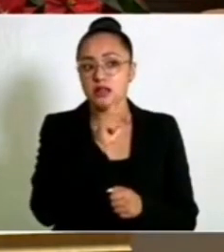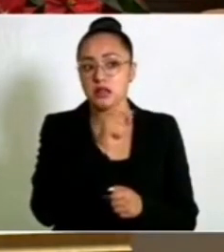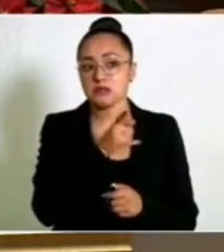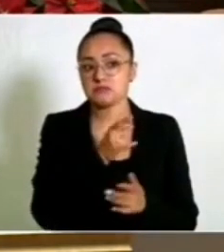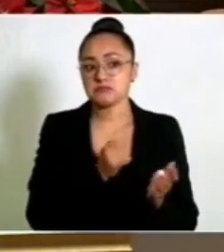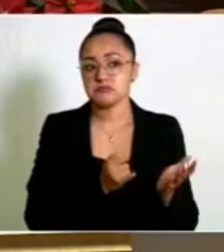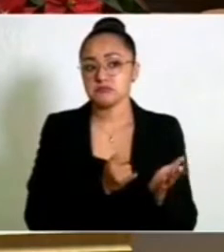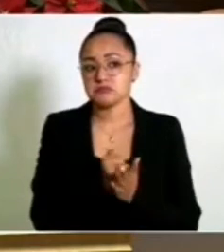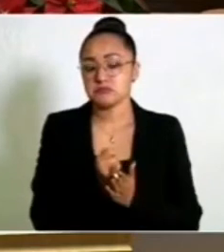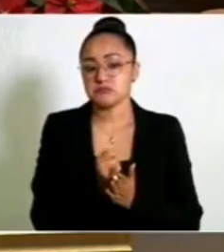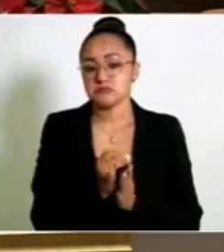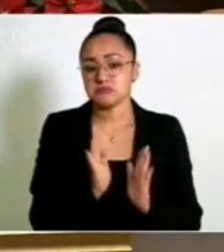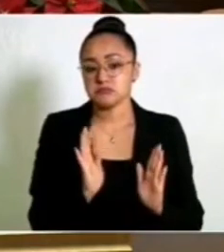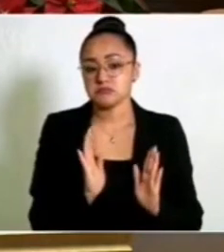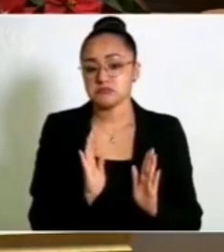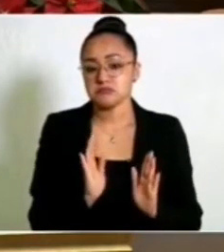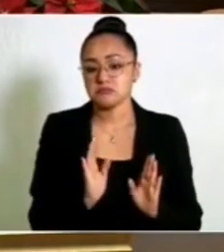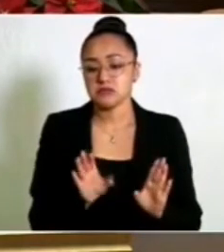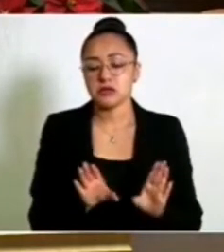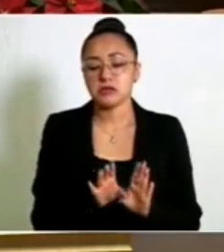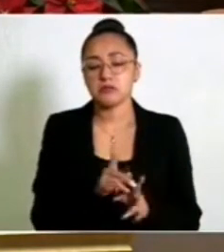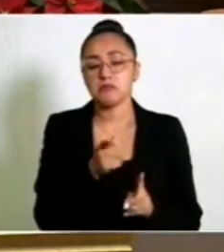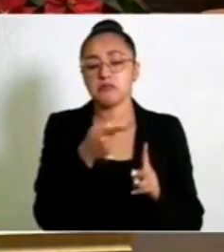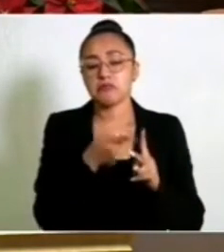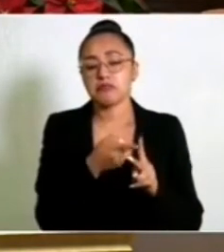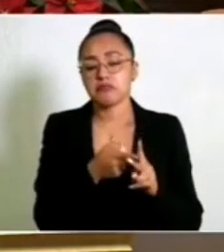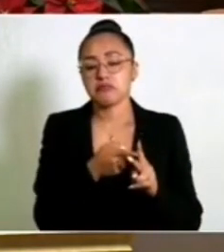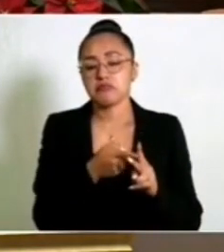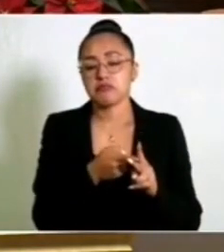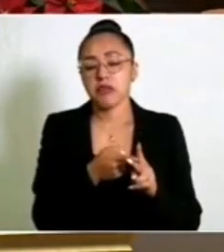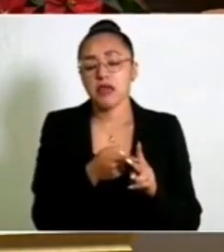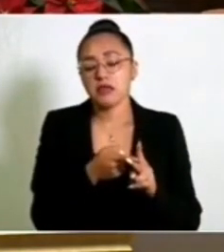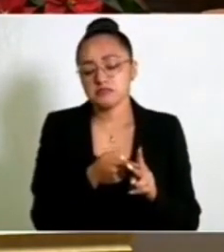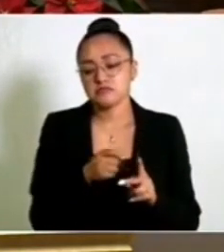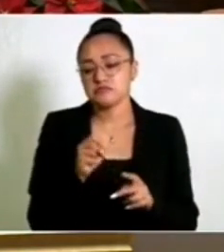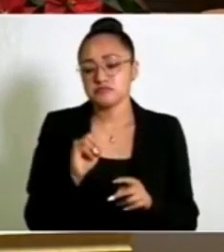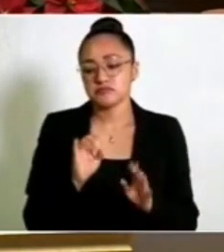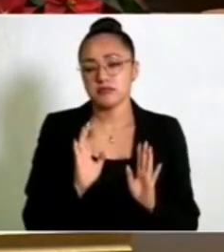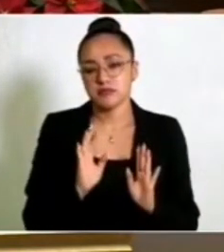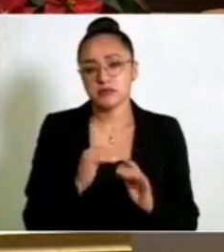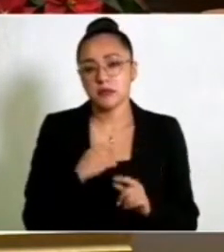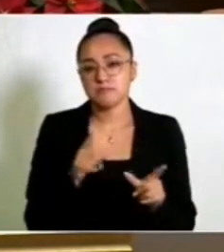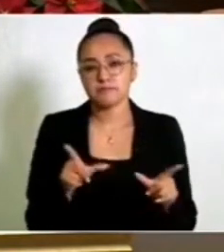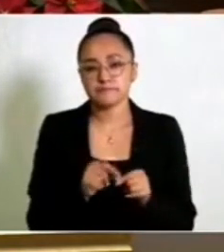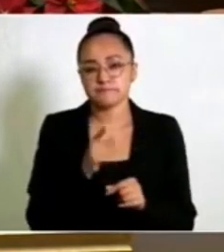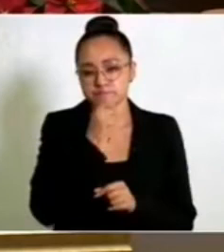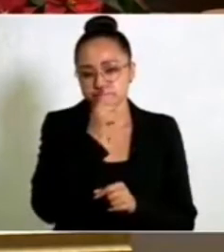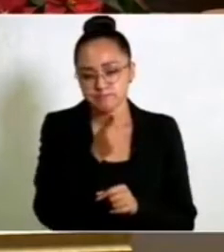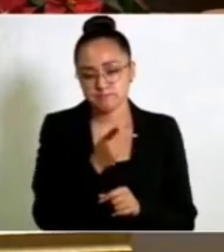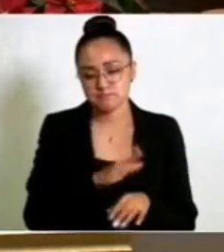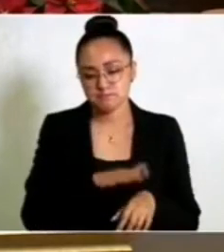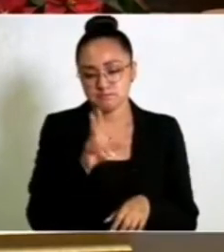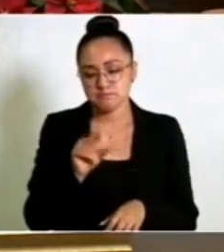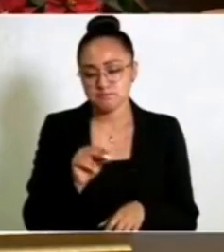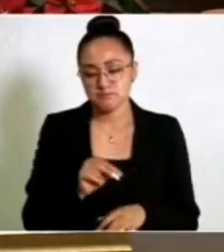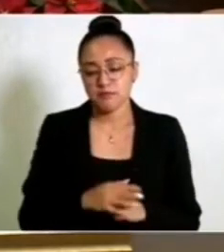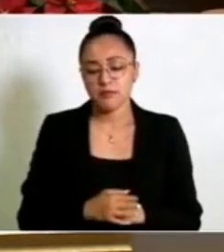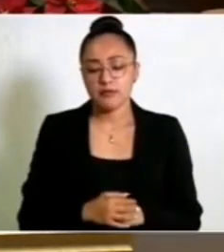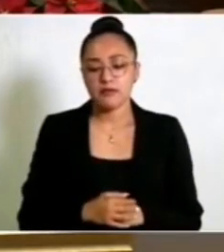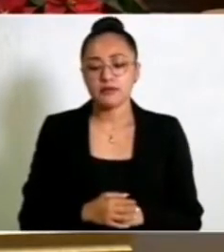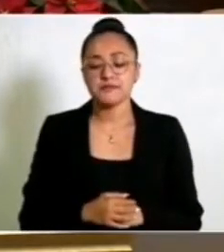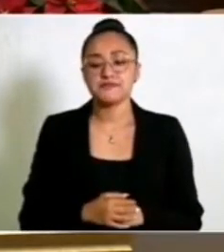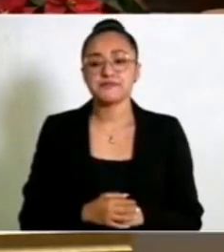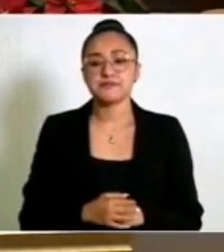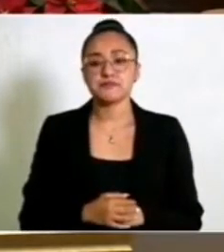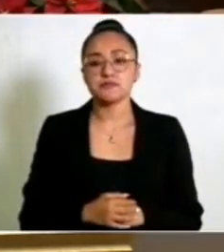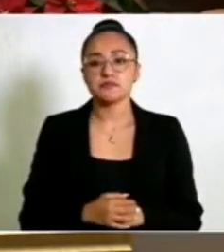como un cálculo mediático. Nada más voy a decir eso. Y no veo